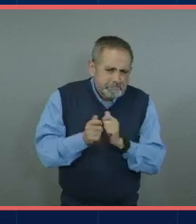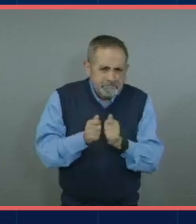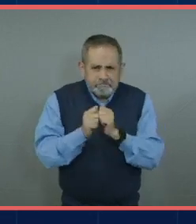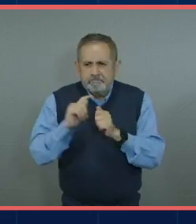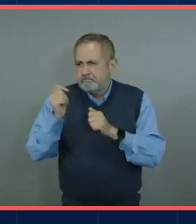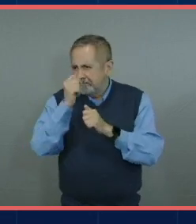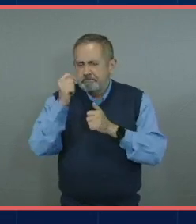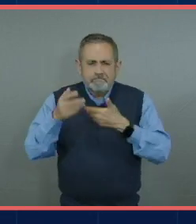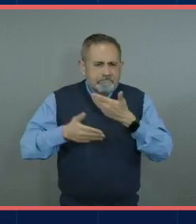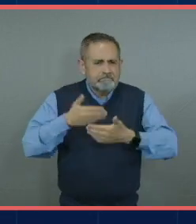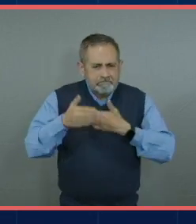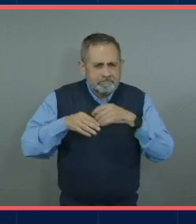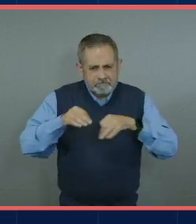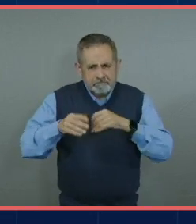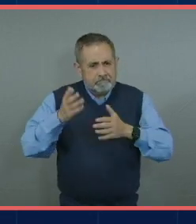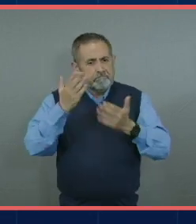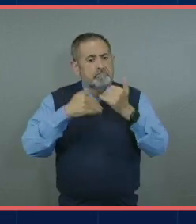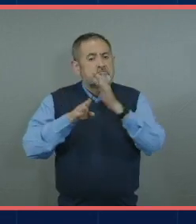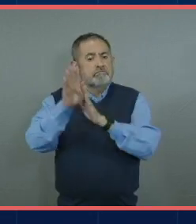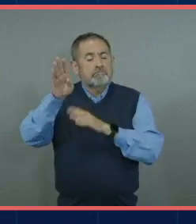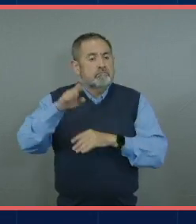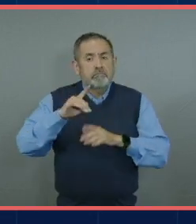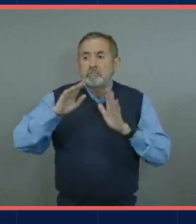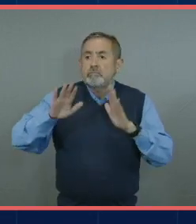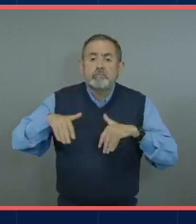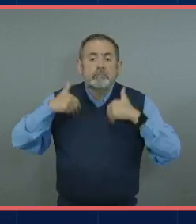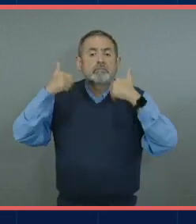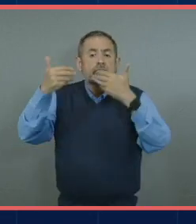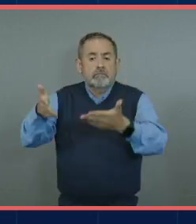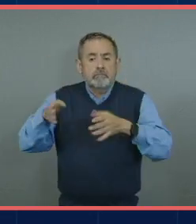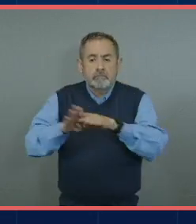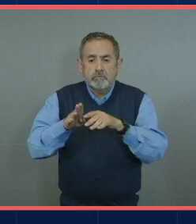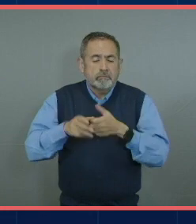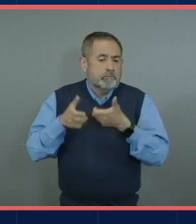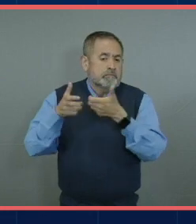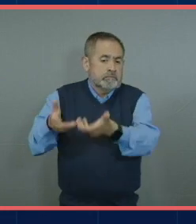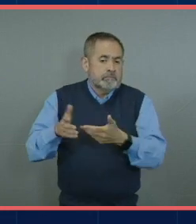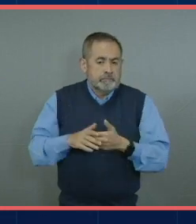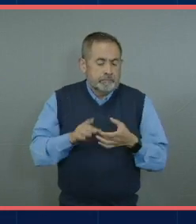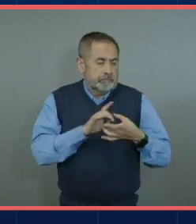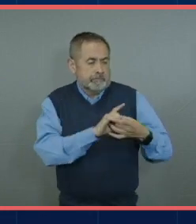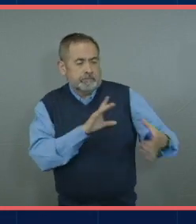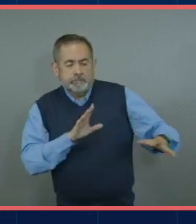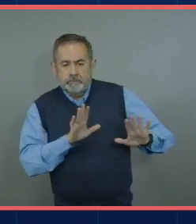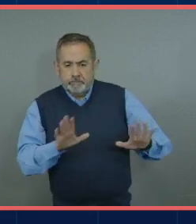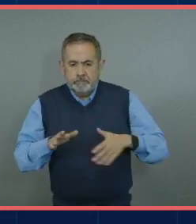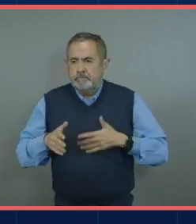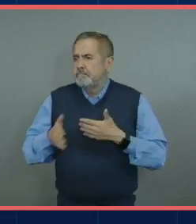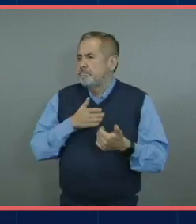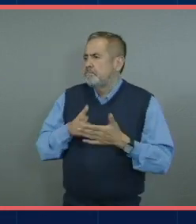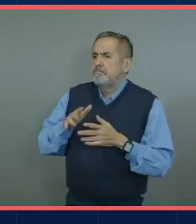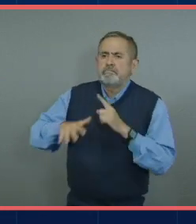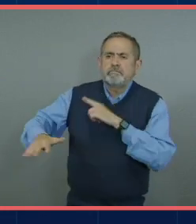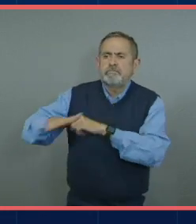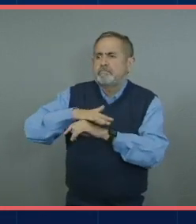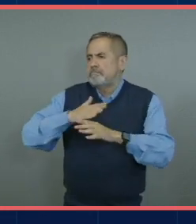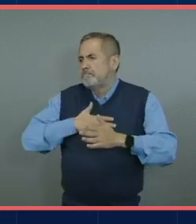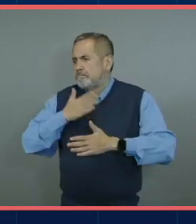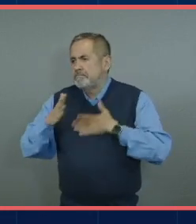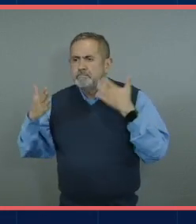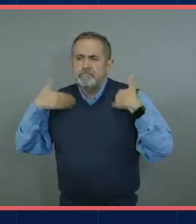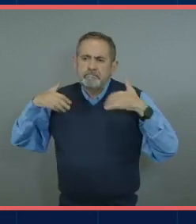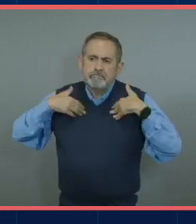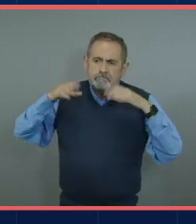pues laboralmente pero al final también tenemos una vida allá afuera y que el lugar en donde trabajes te permita hacer esas cosas además